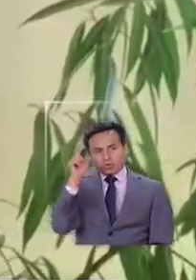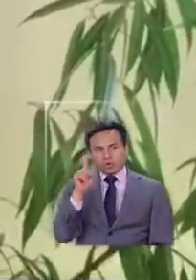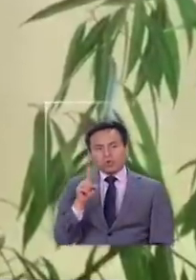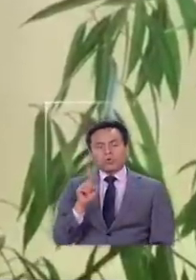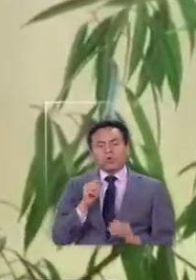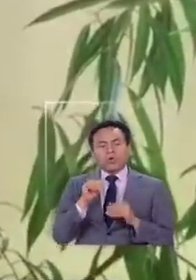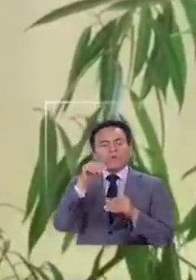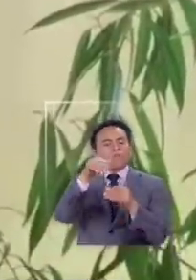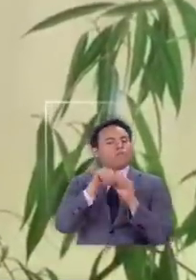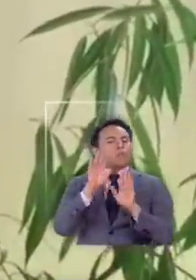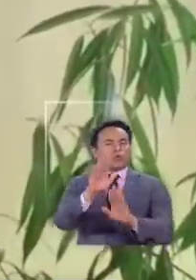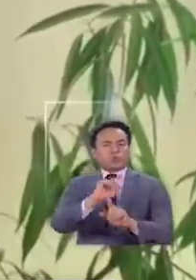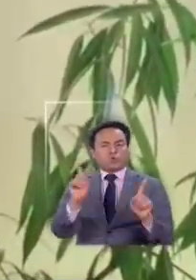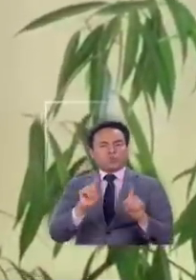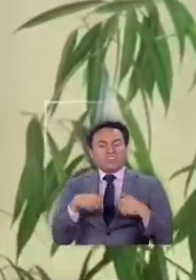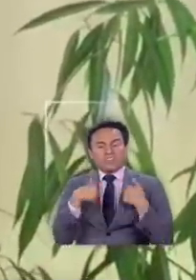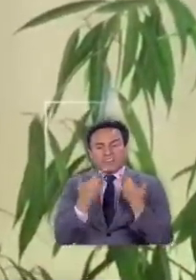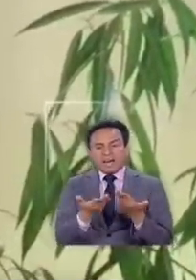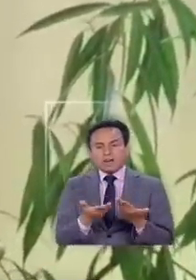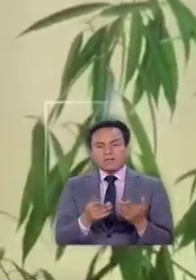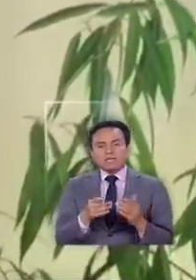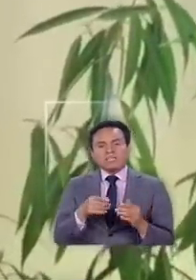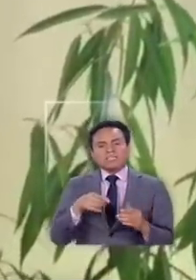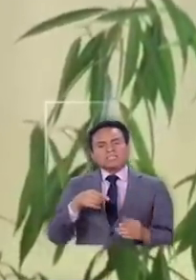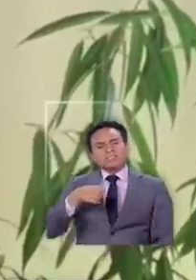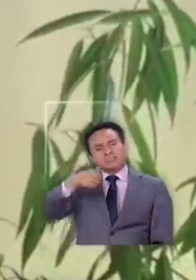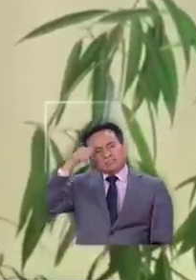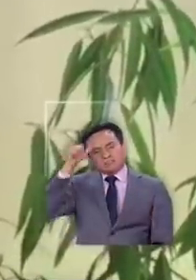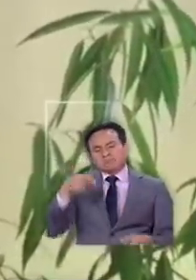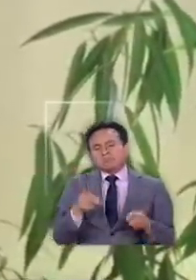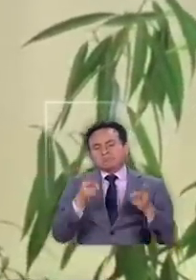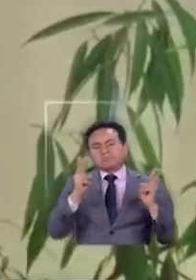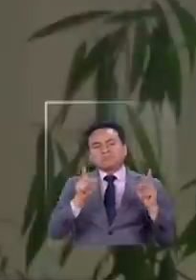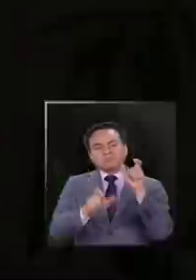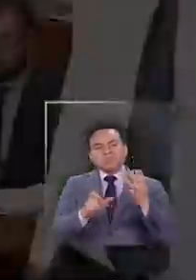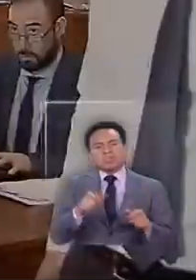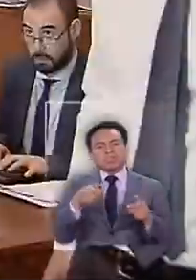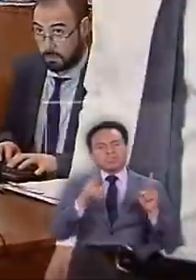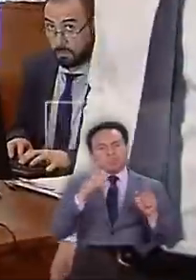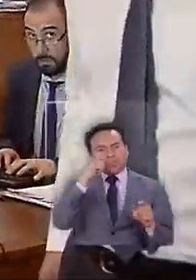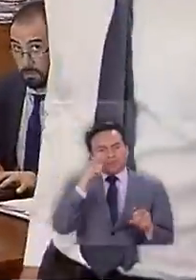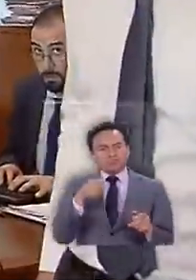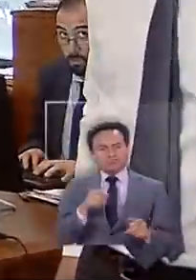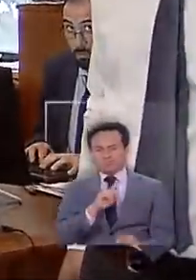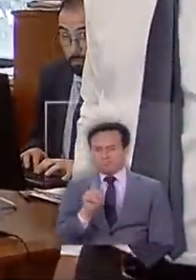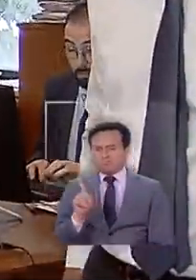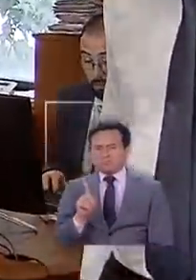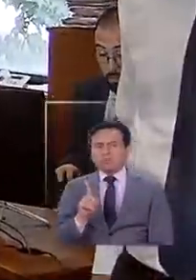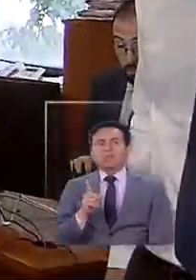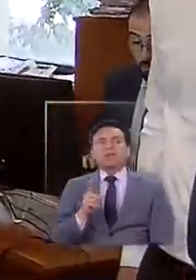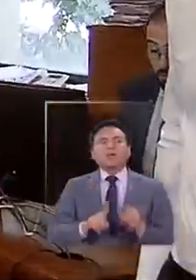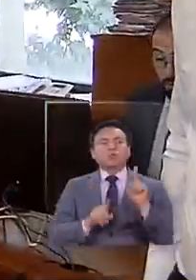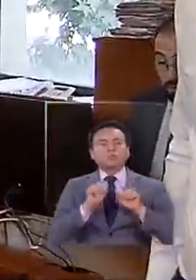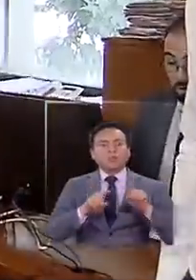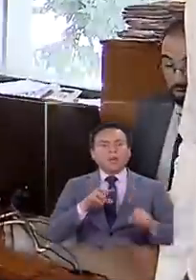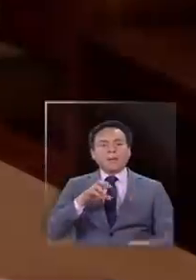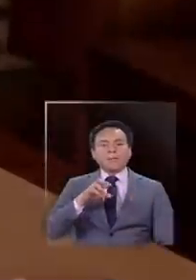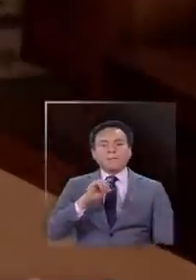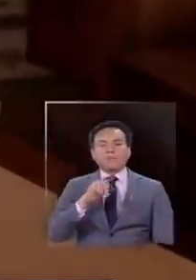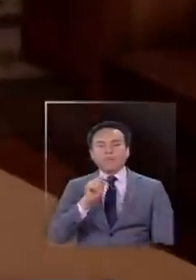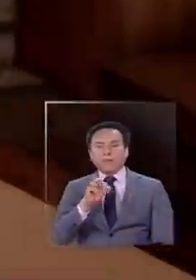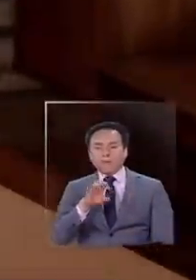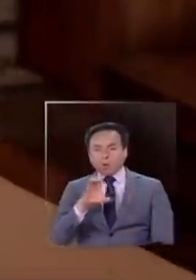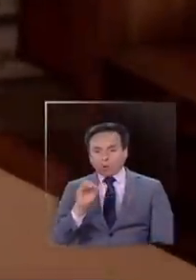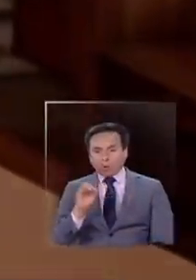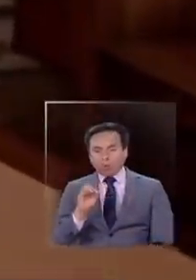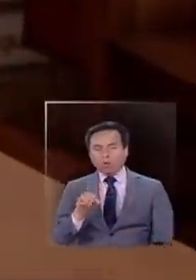nuestros votos para dar un manto de impunidad y dejar salir a violadores de derechos humanos La defensa de algunos condenados en Punta Peuco por violaciones